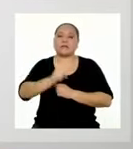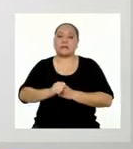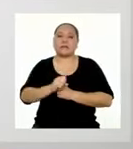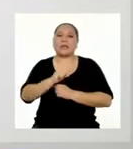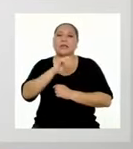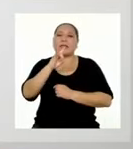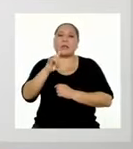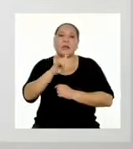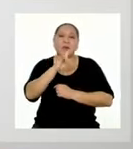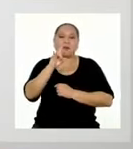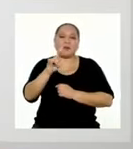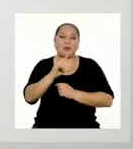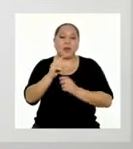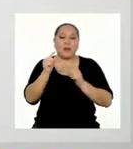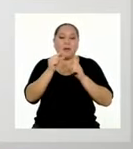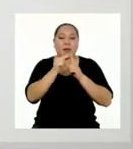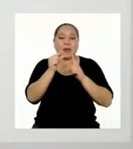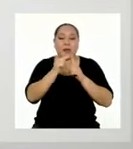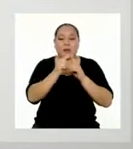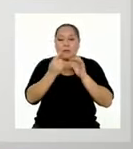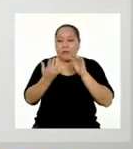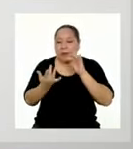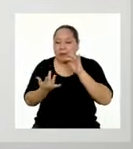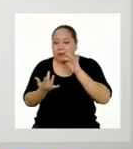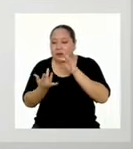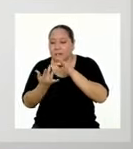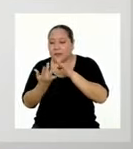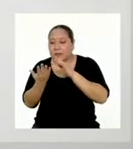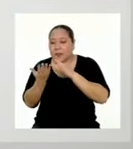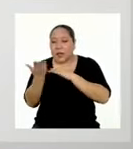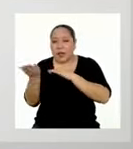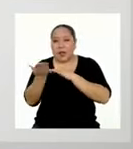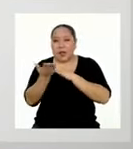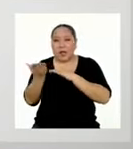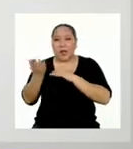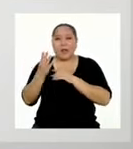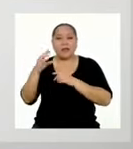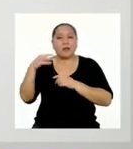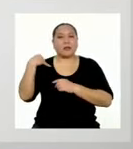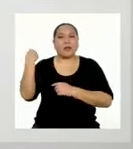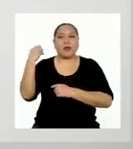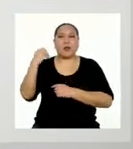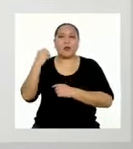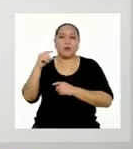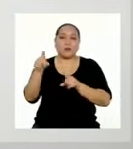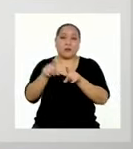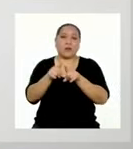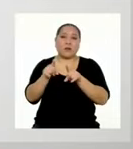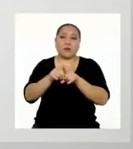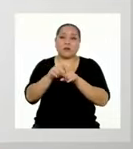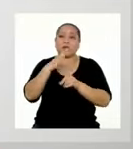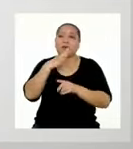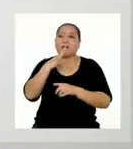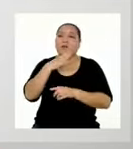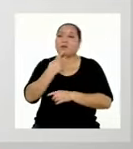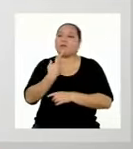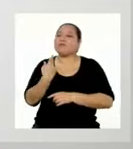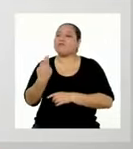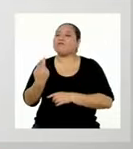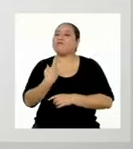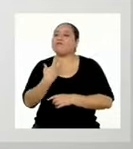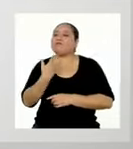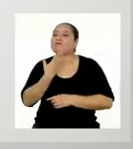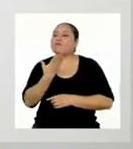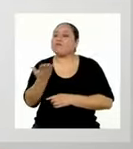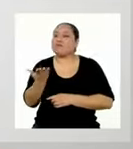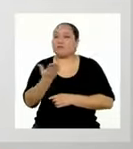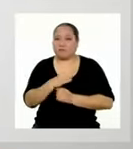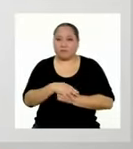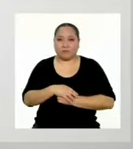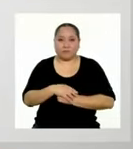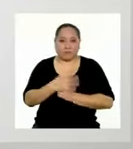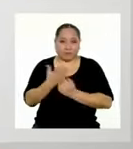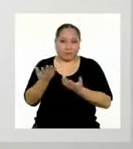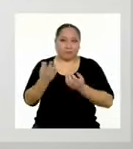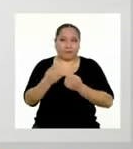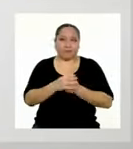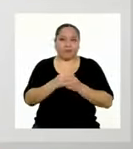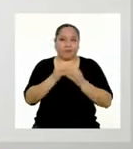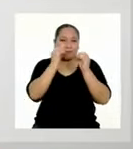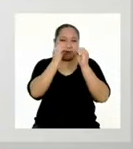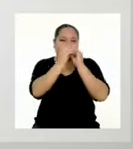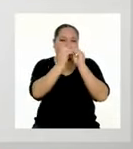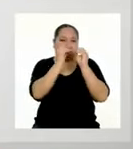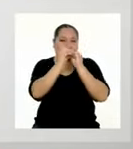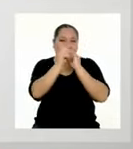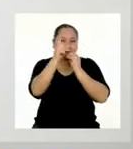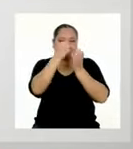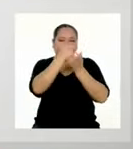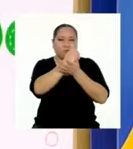expresiones más cercanas a los adolescentes. Incluso hasta se les podrá hablar de tú a tú en segunda persona. A ver, ¿qué te parece